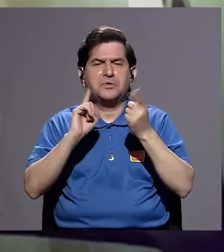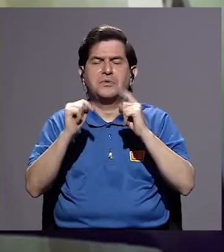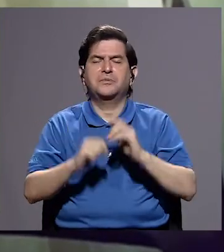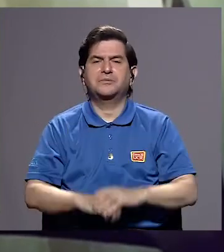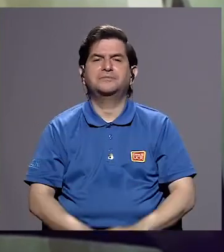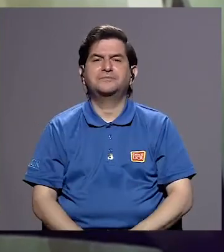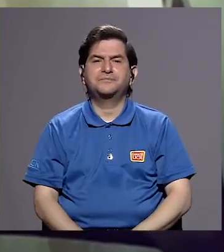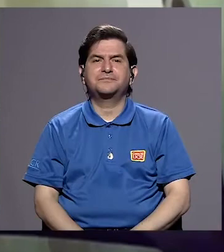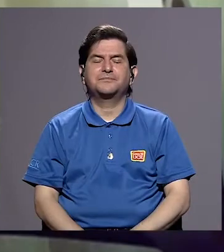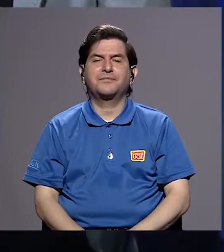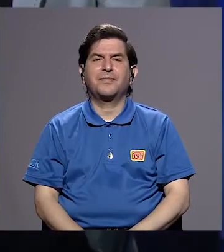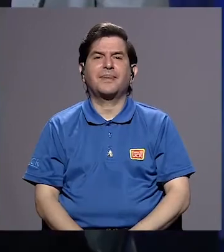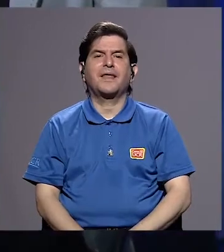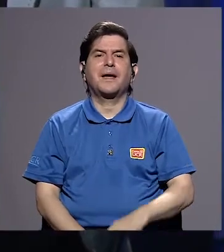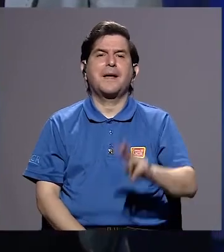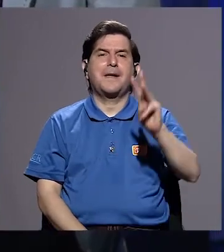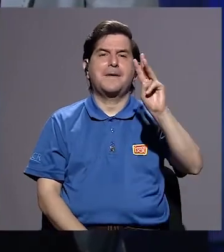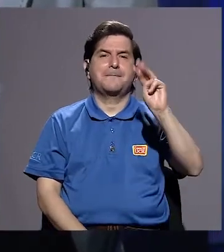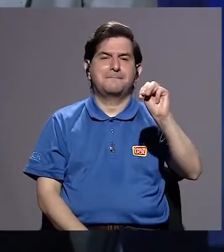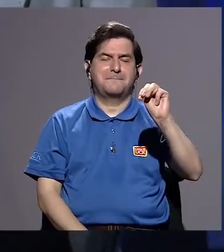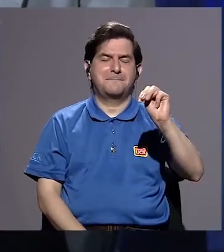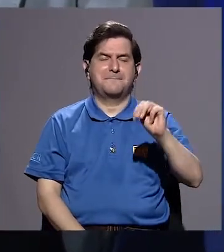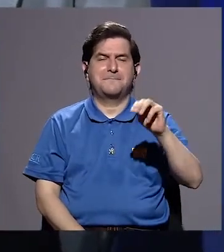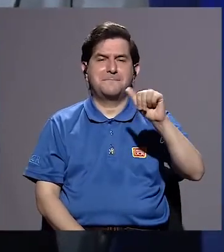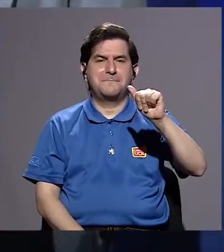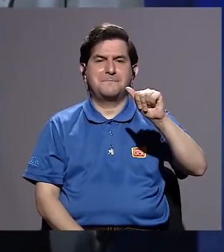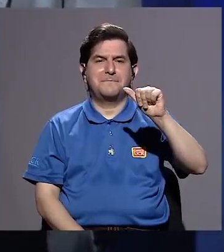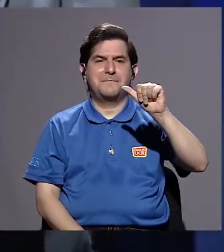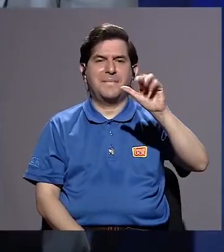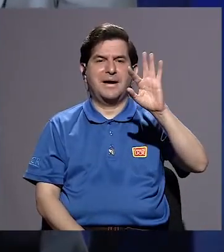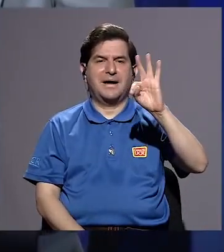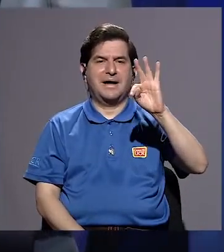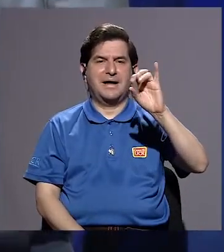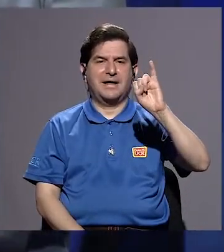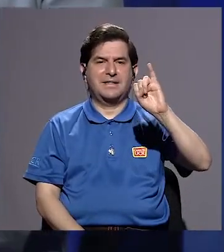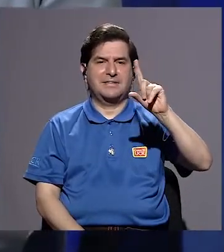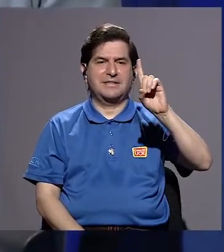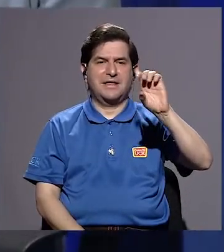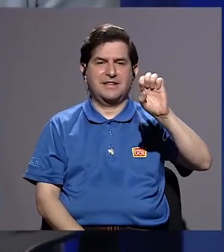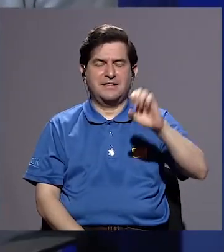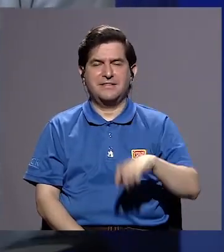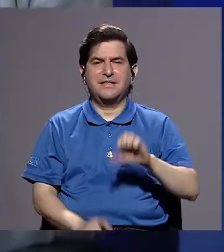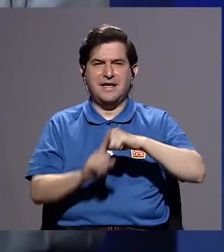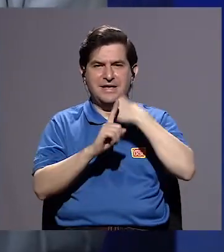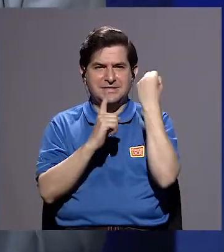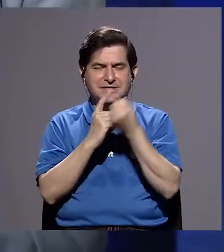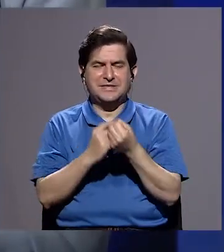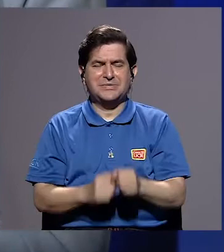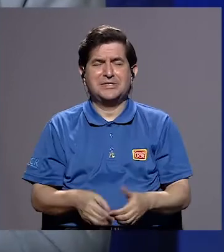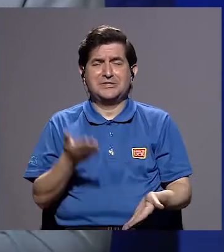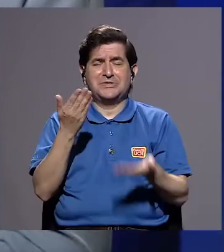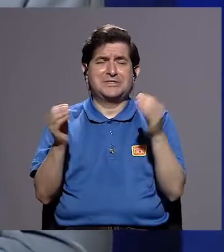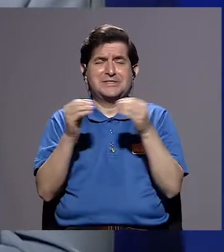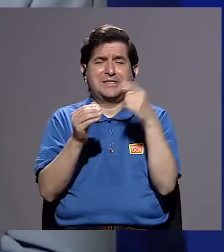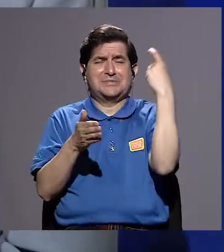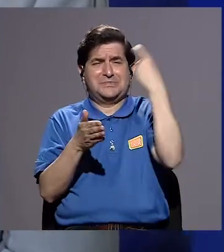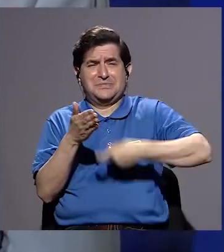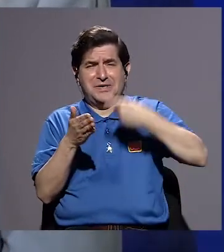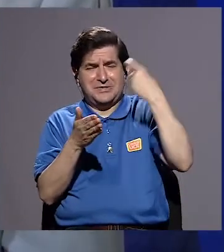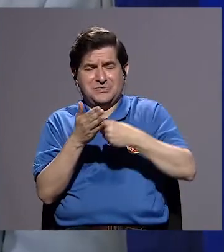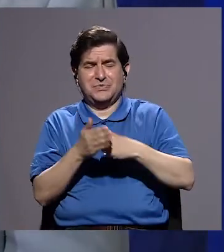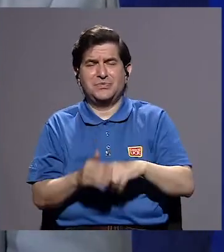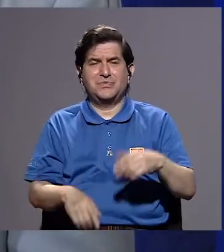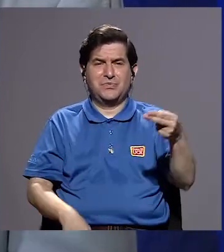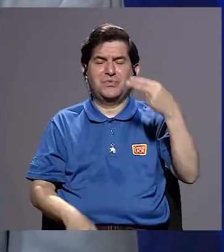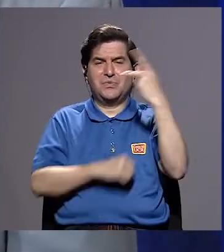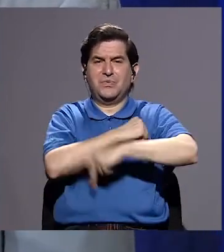Doña Telma, doña Matilde vivió uno de los episodios más, si se quiere, desgarradores en